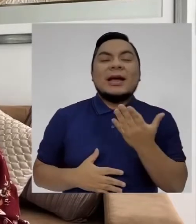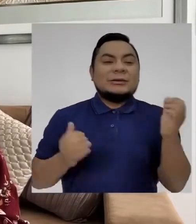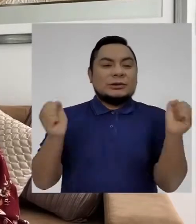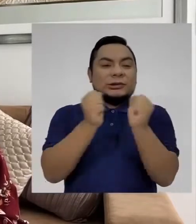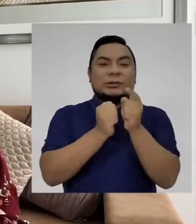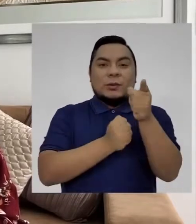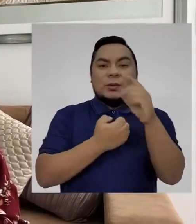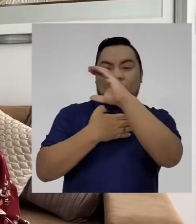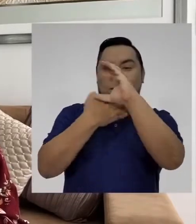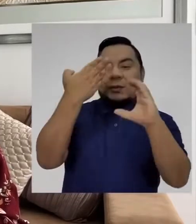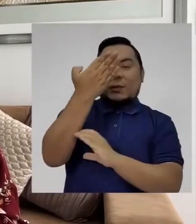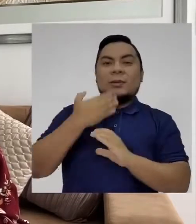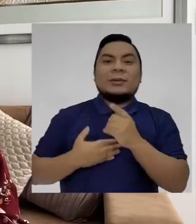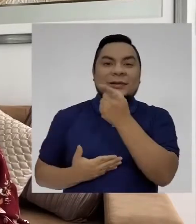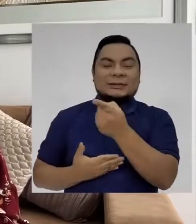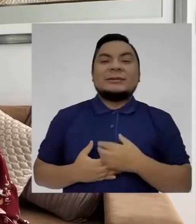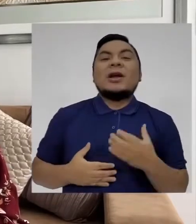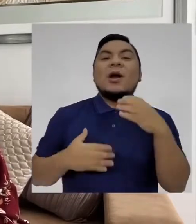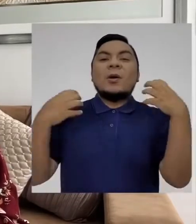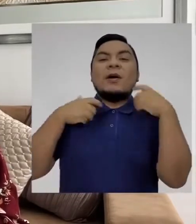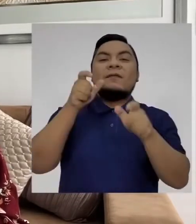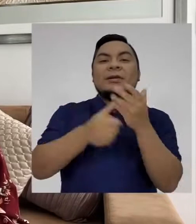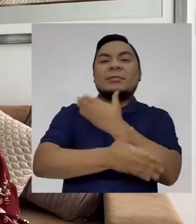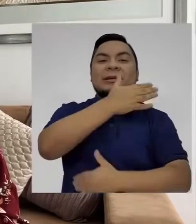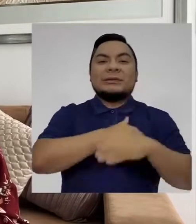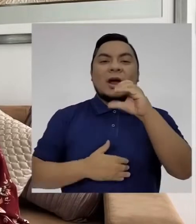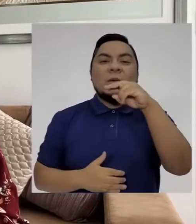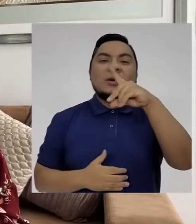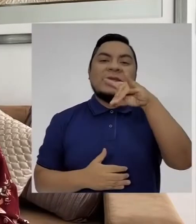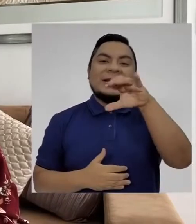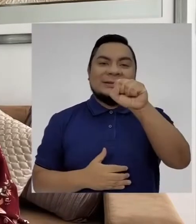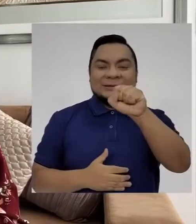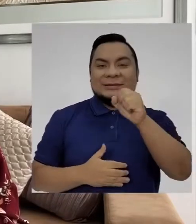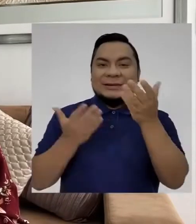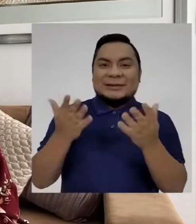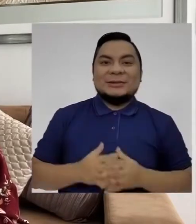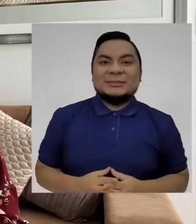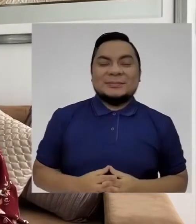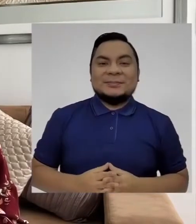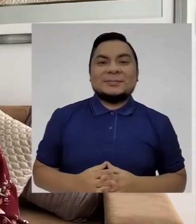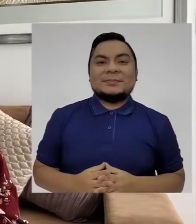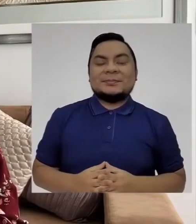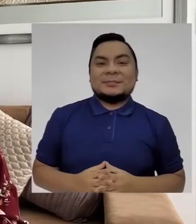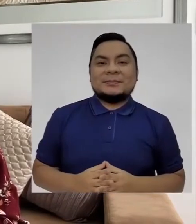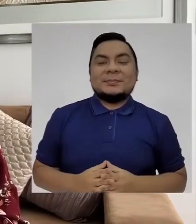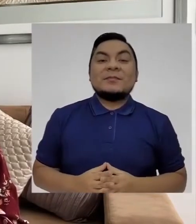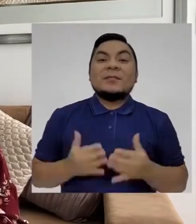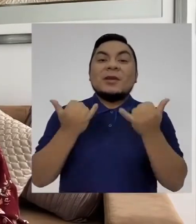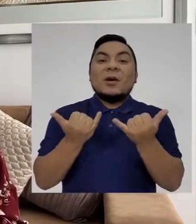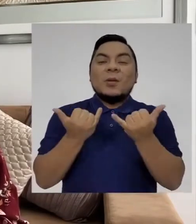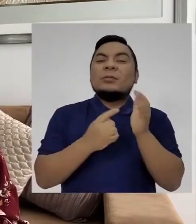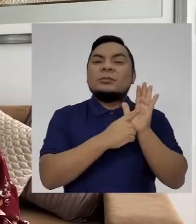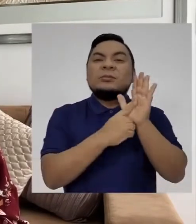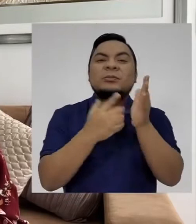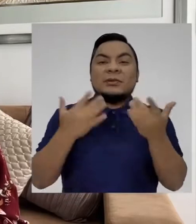con la coproducción del Consejo Nacional para la Integración de la Persona con Discapacidad con ADIS. Hoy